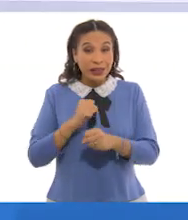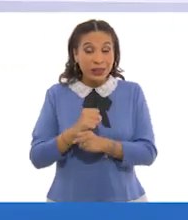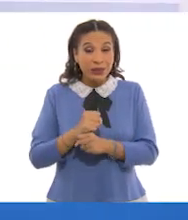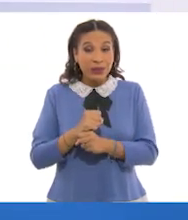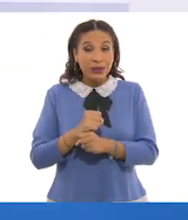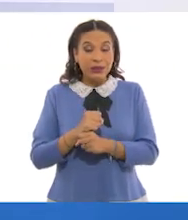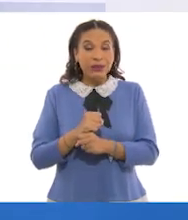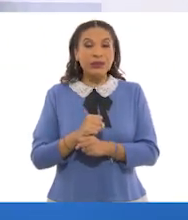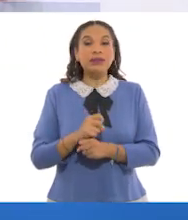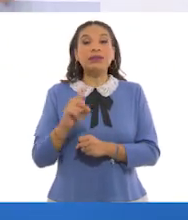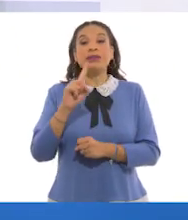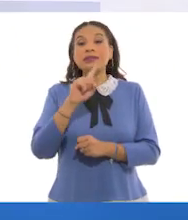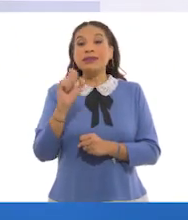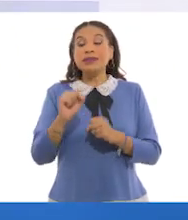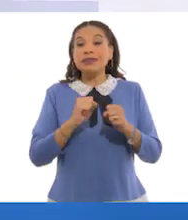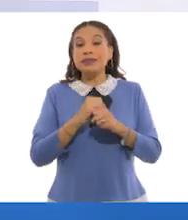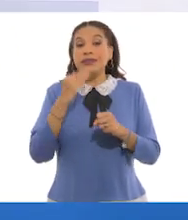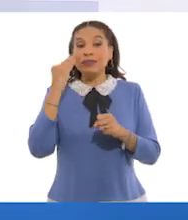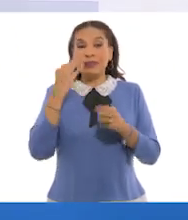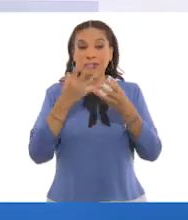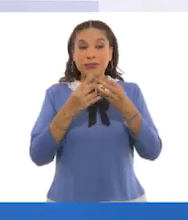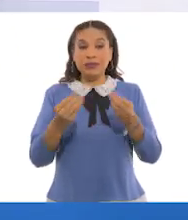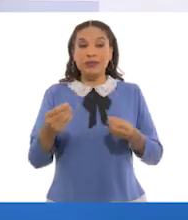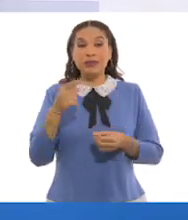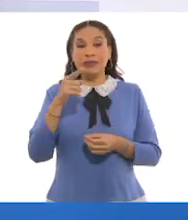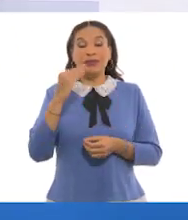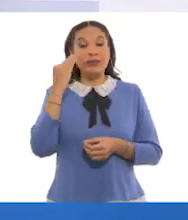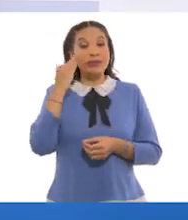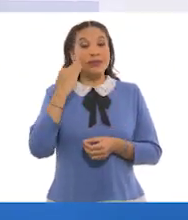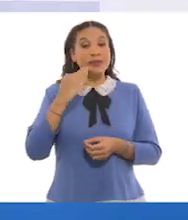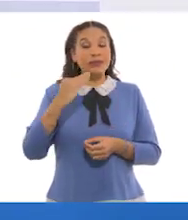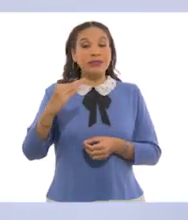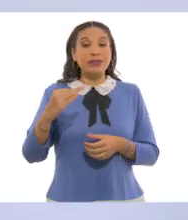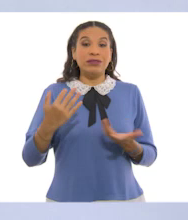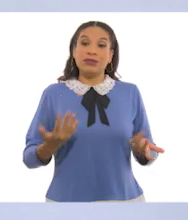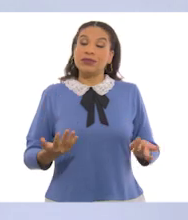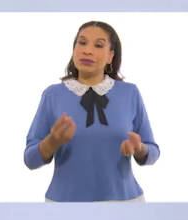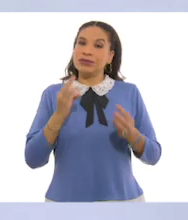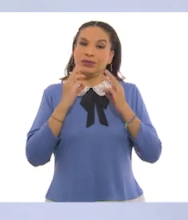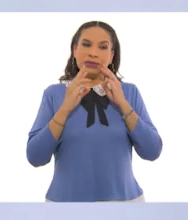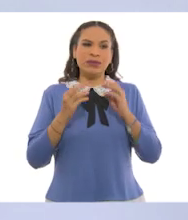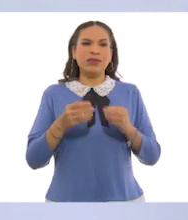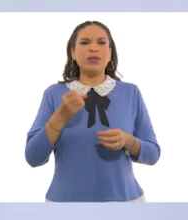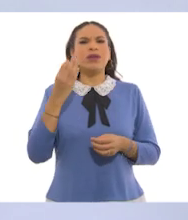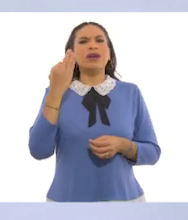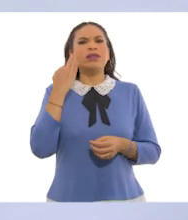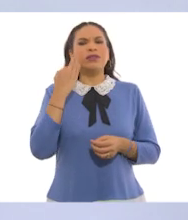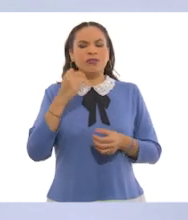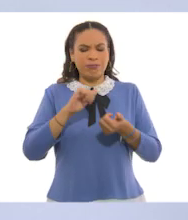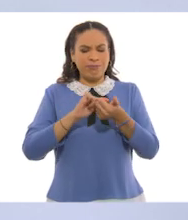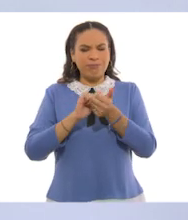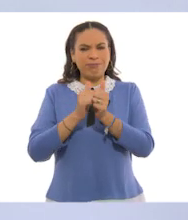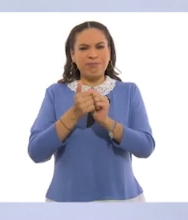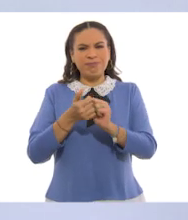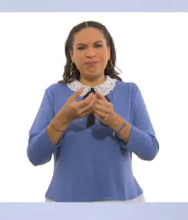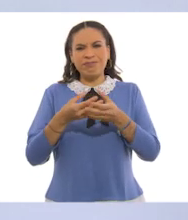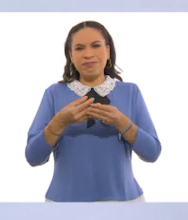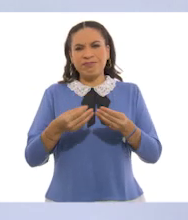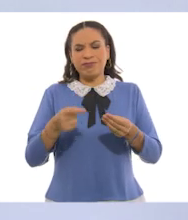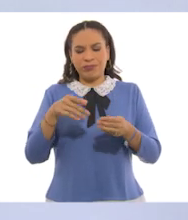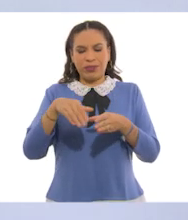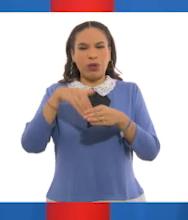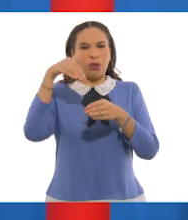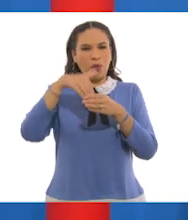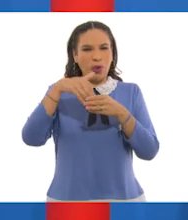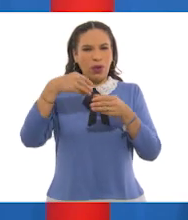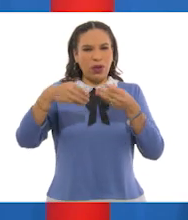años? Sí, para esto serían 100 años. Guau. ¿Y cuánto crees que dure la degradación de una bolsa